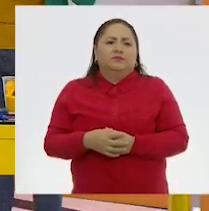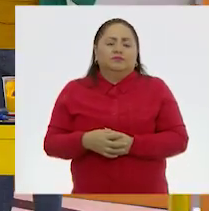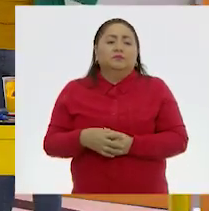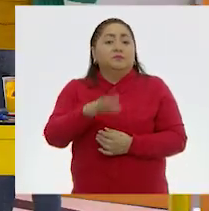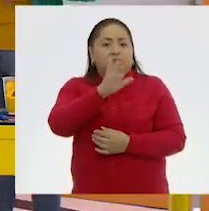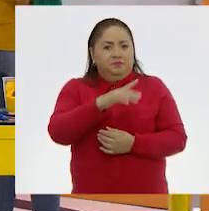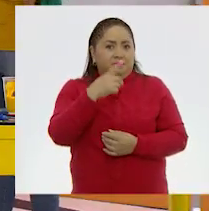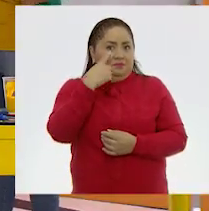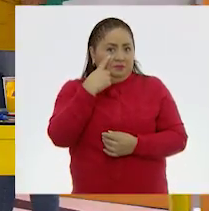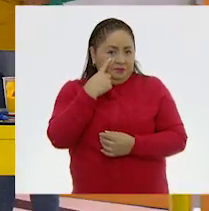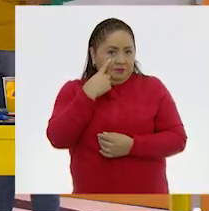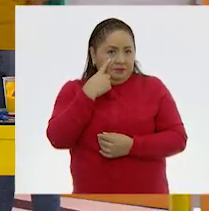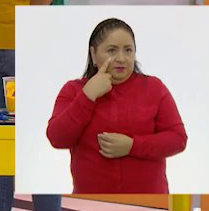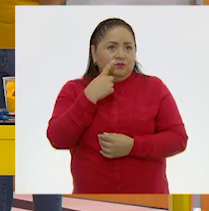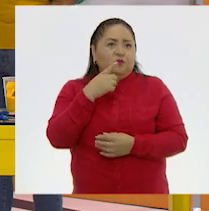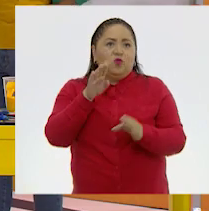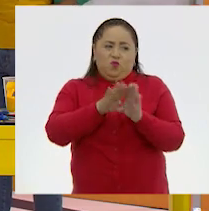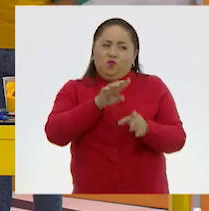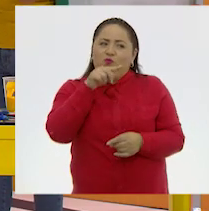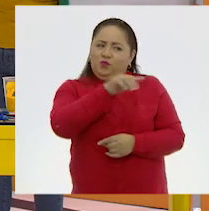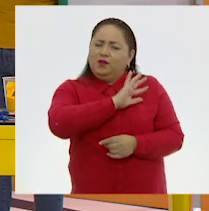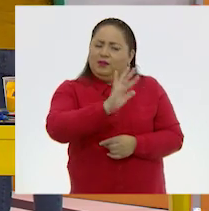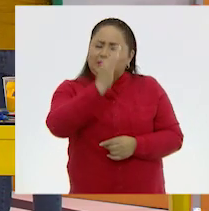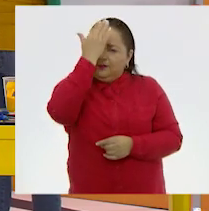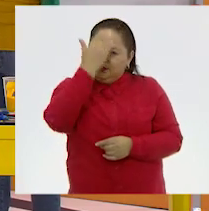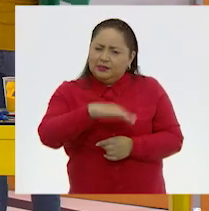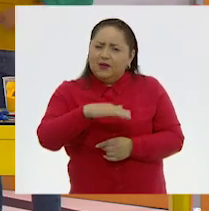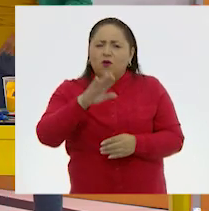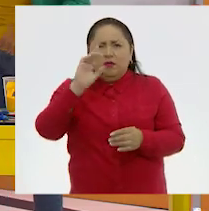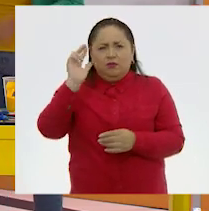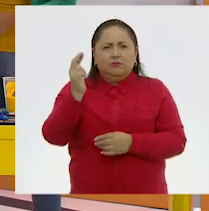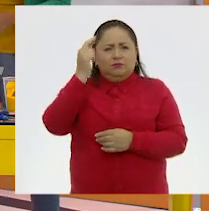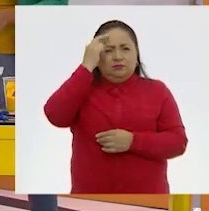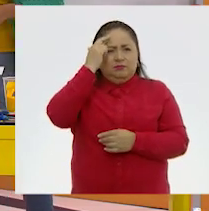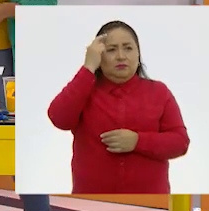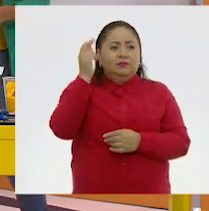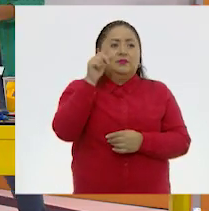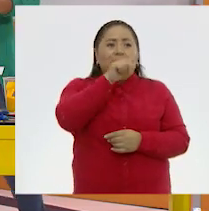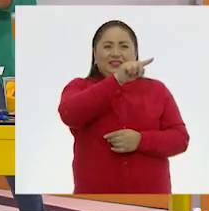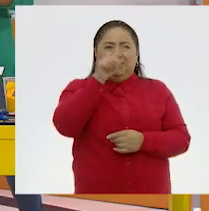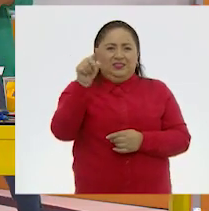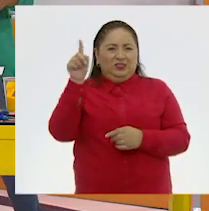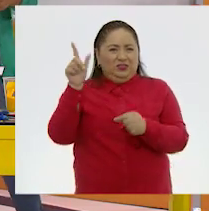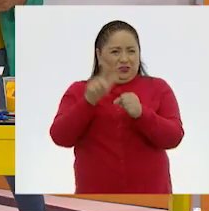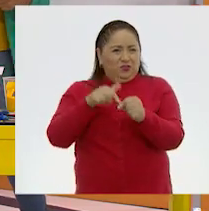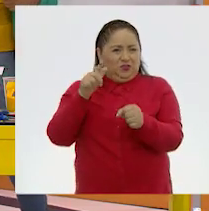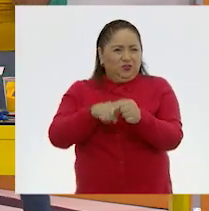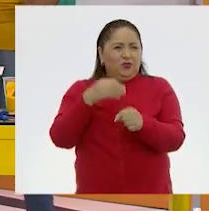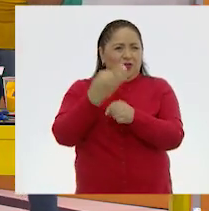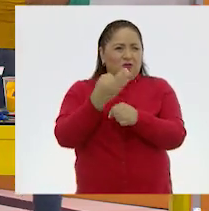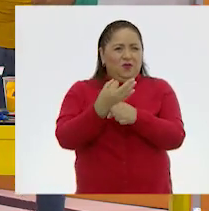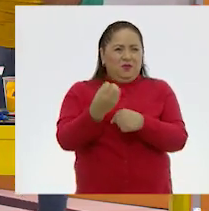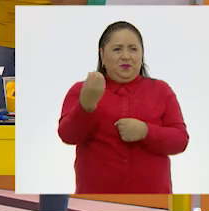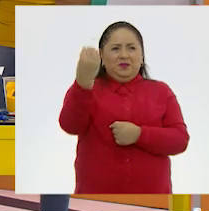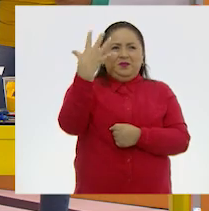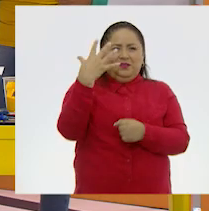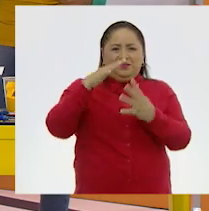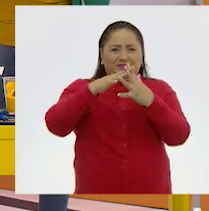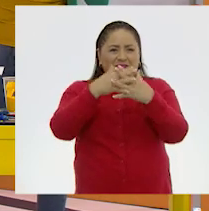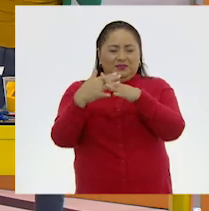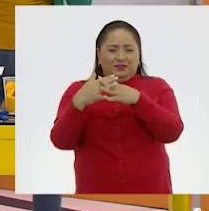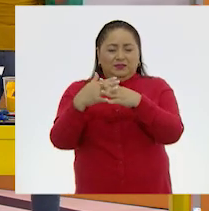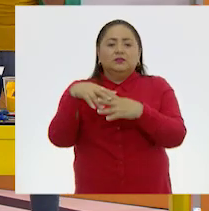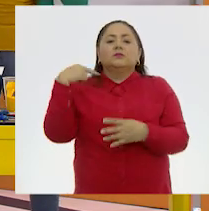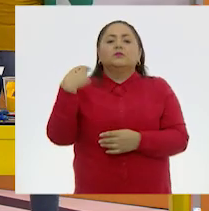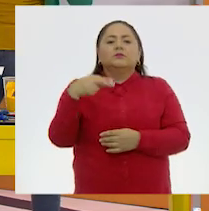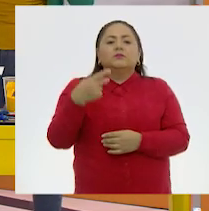Mira, maestra Estela, como tú ya lo sabes, pero vamos a recordarlo. estos colores que salieron de la combinación